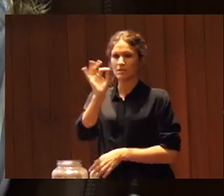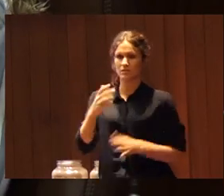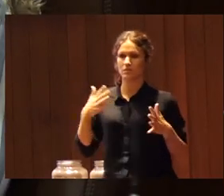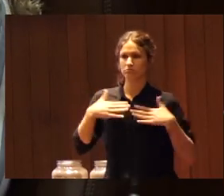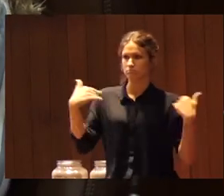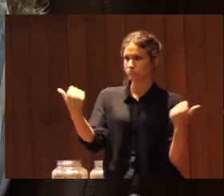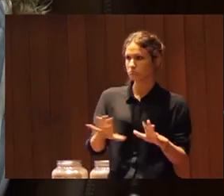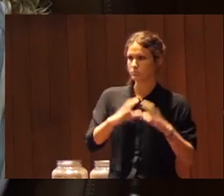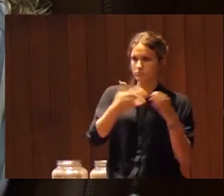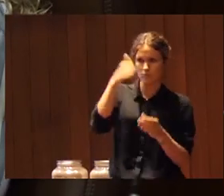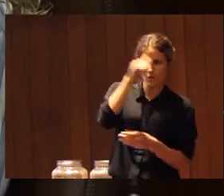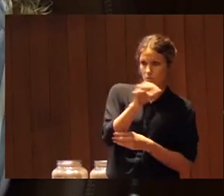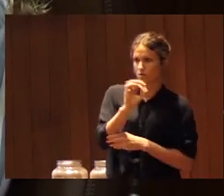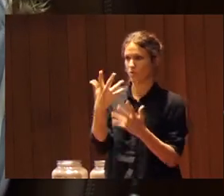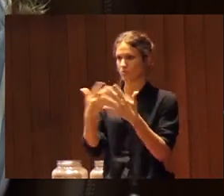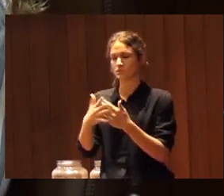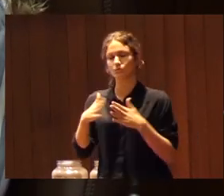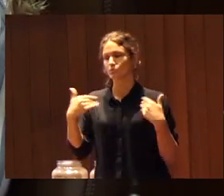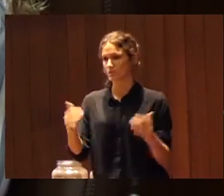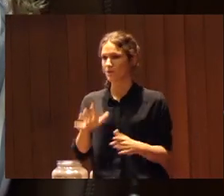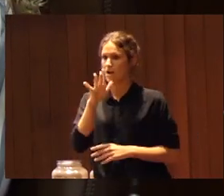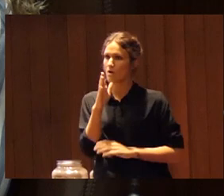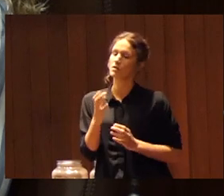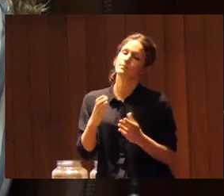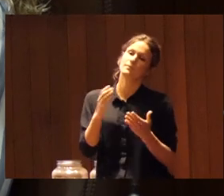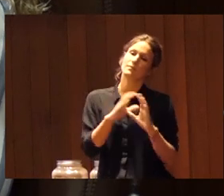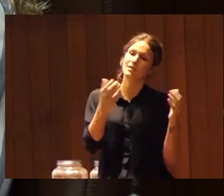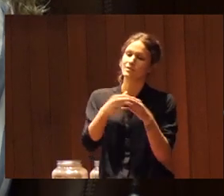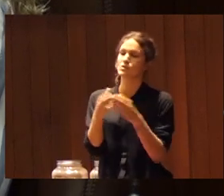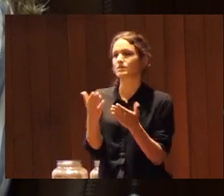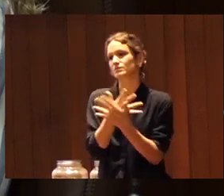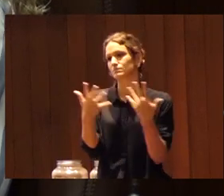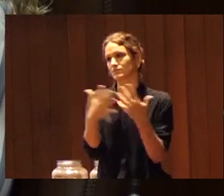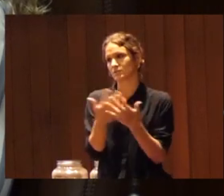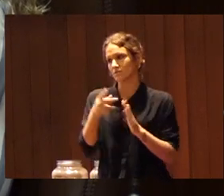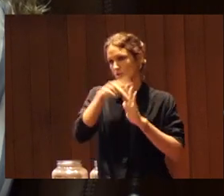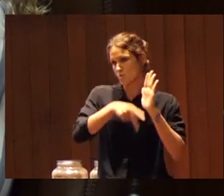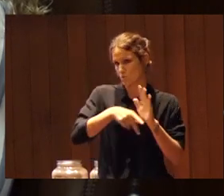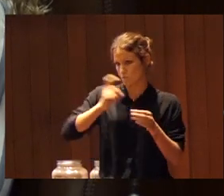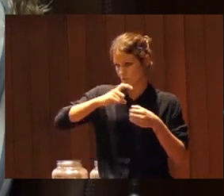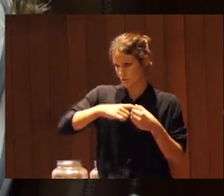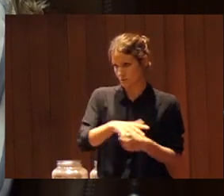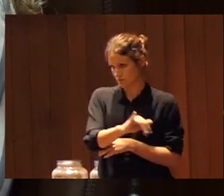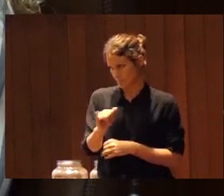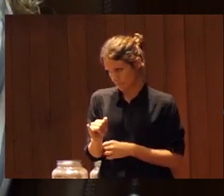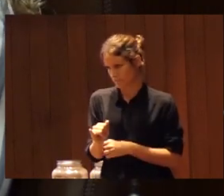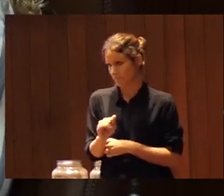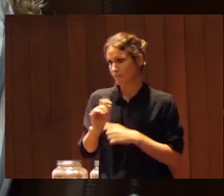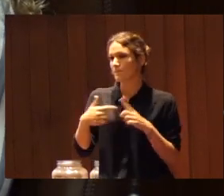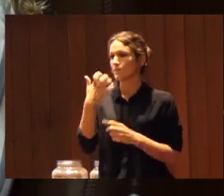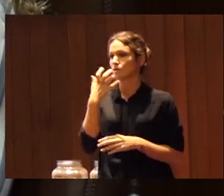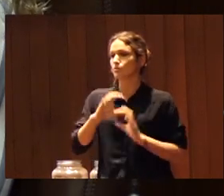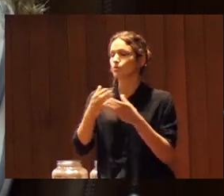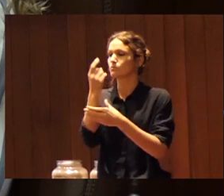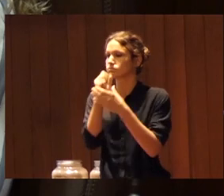equipo masculino en los equipos que quisieran amistad y demás ahora hay categorías mixtas con ciertas normas de participación y en balón sexto por ejemplo